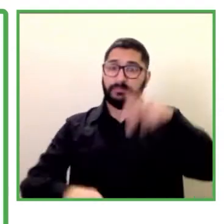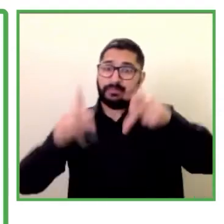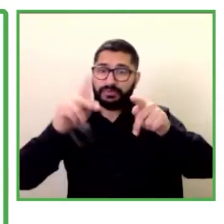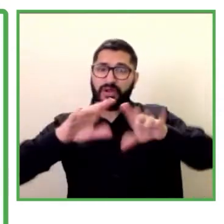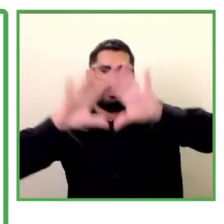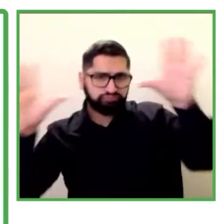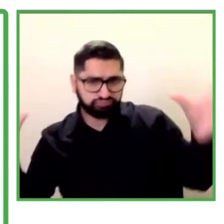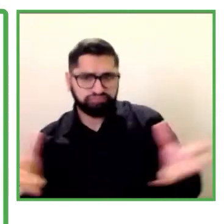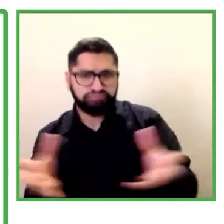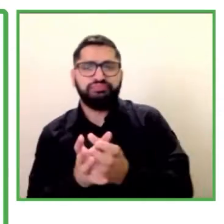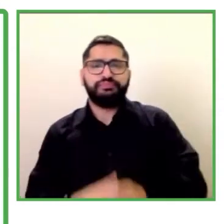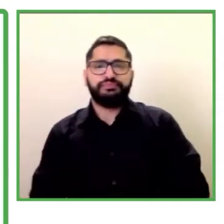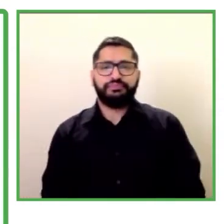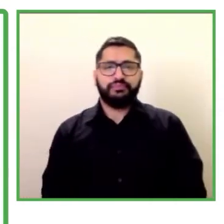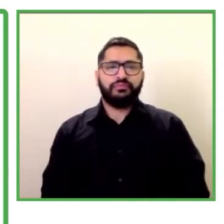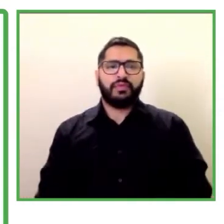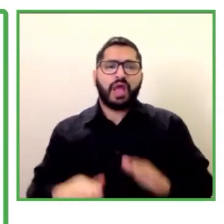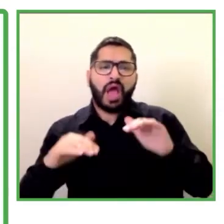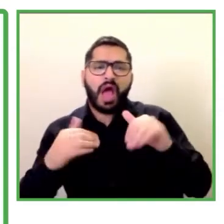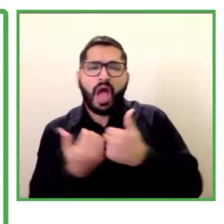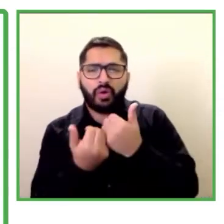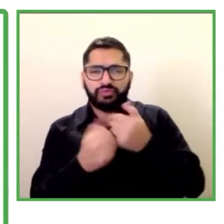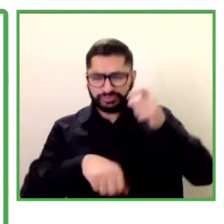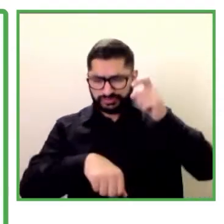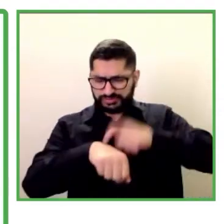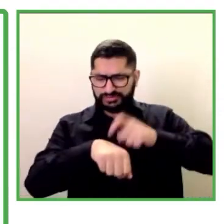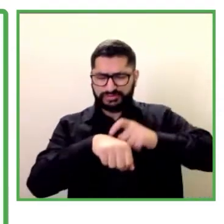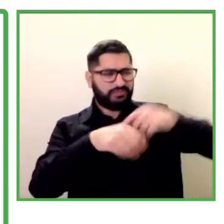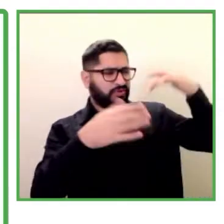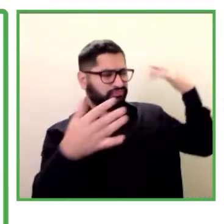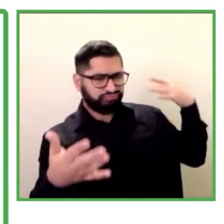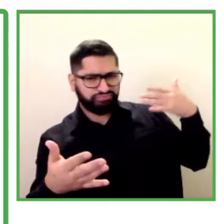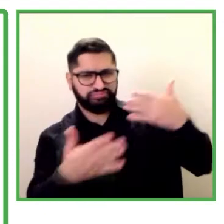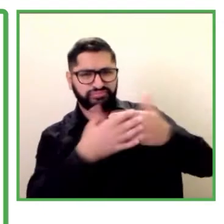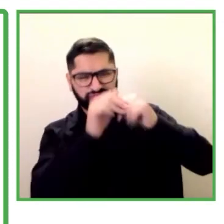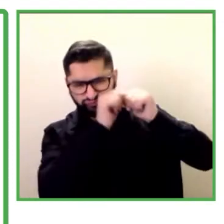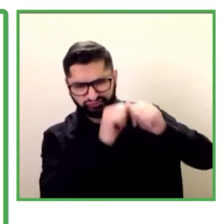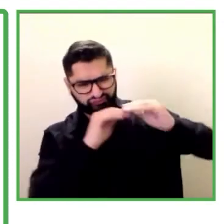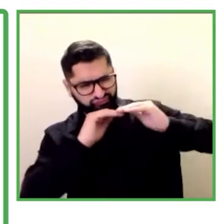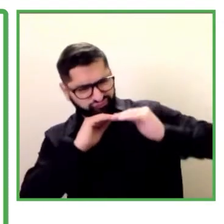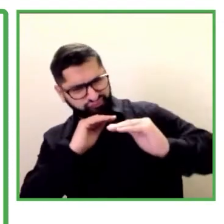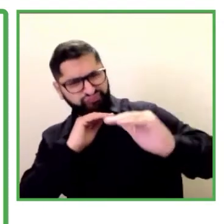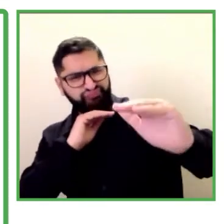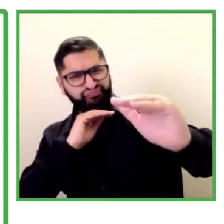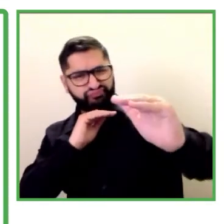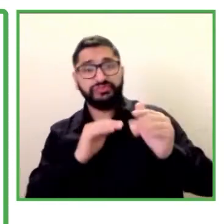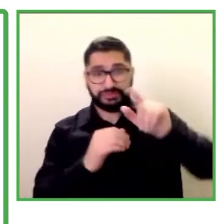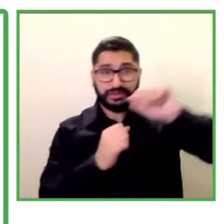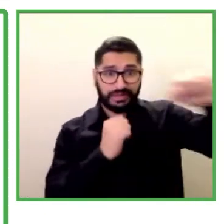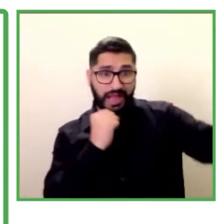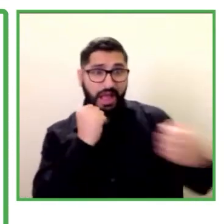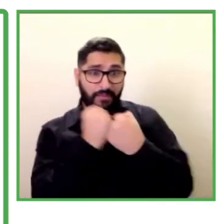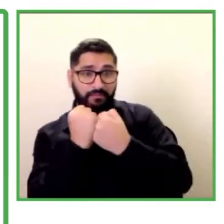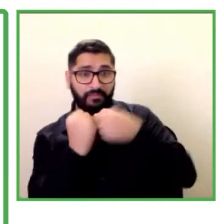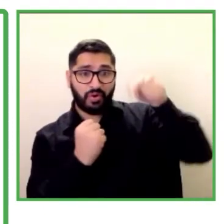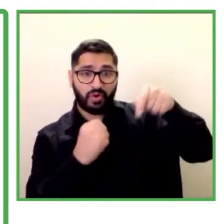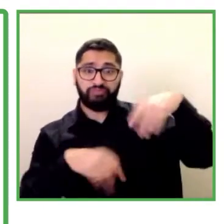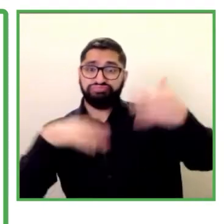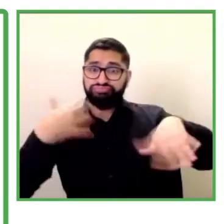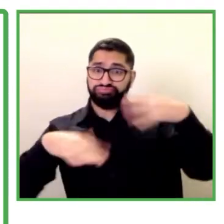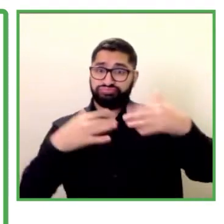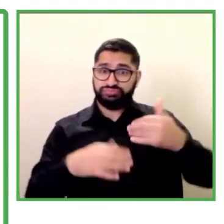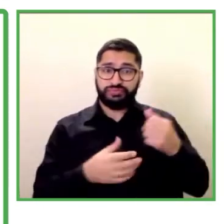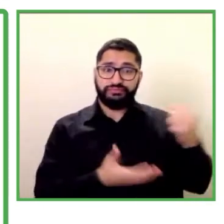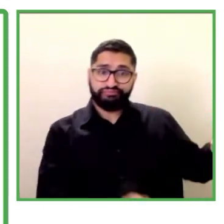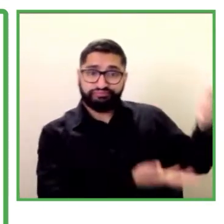principales que es el trabajo en red eso nos da sustento pero concretamente nos sustentamos por un aporte de 670 dólares